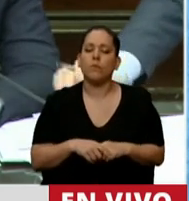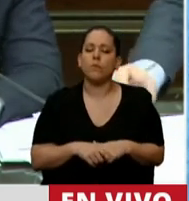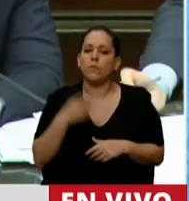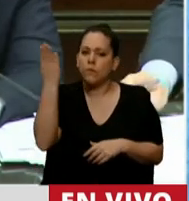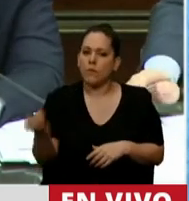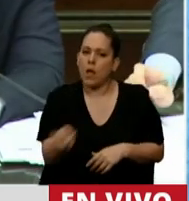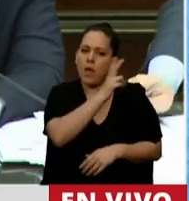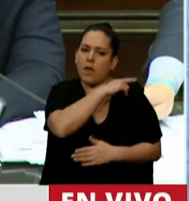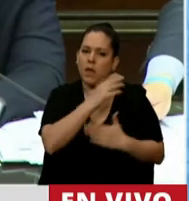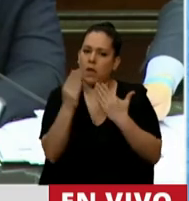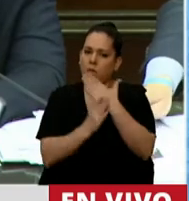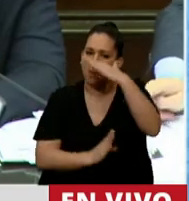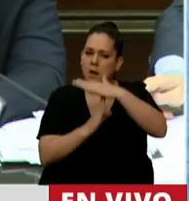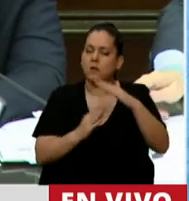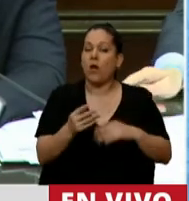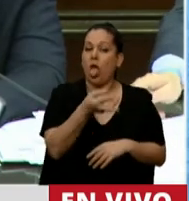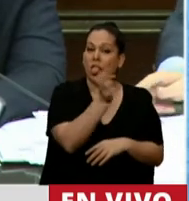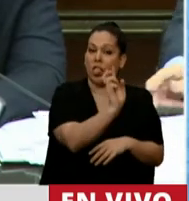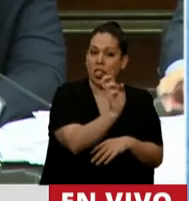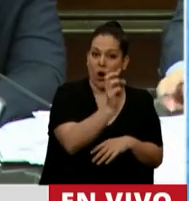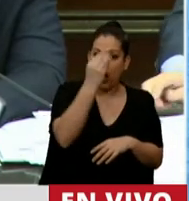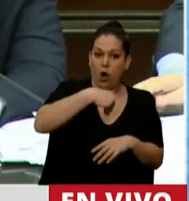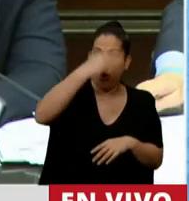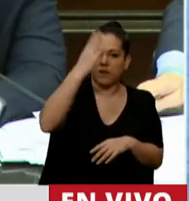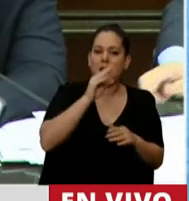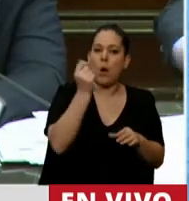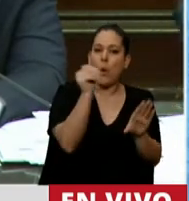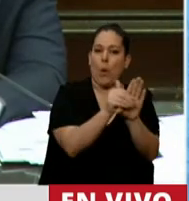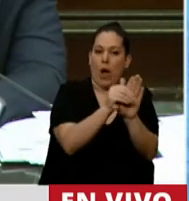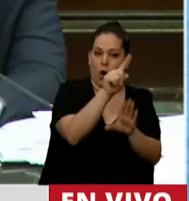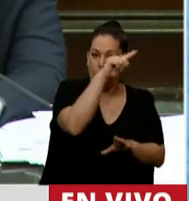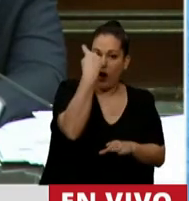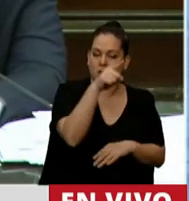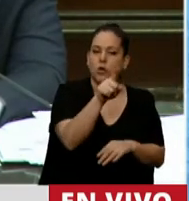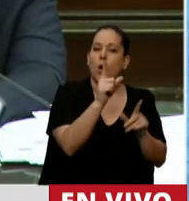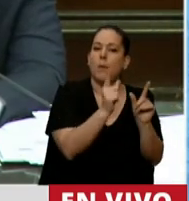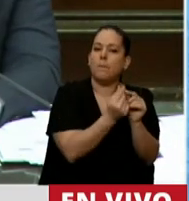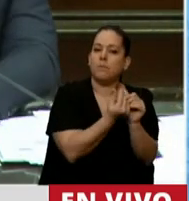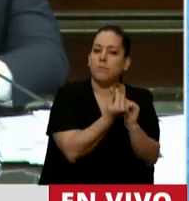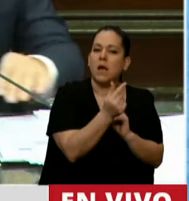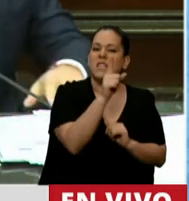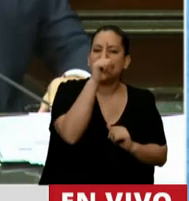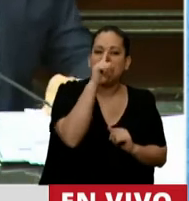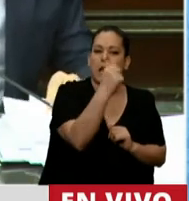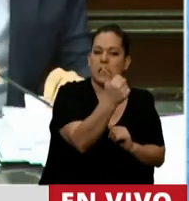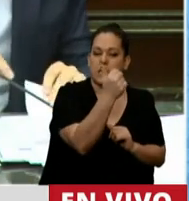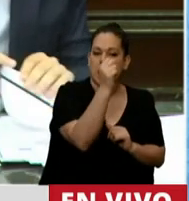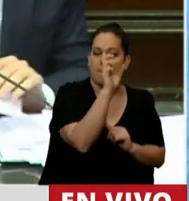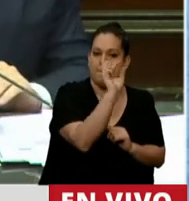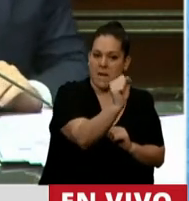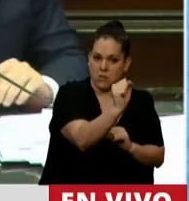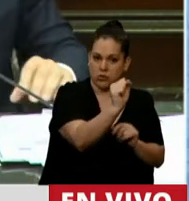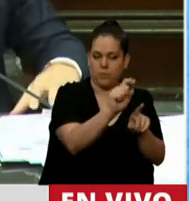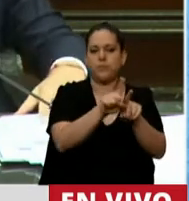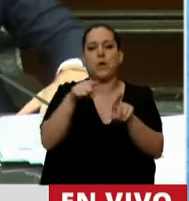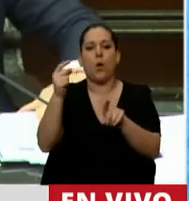gabinete, hoy el dólar oficial, según tipo vendedor del Banco Nación, está a 76 pesos. El dólar blue está